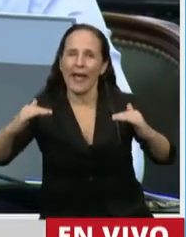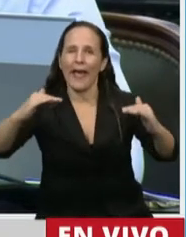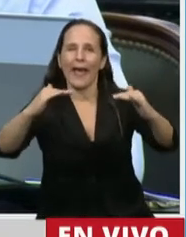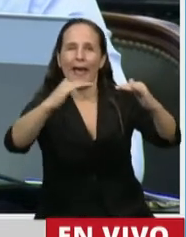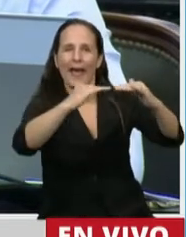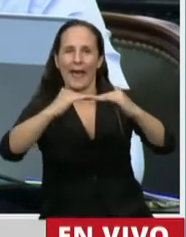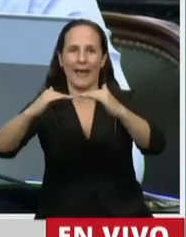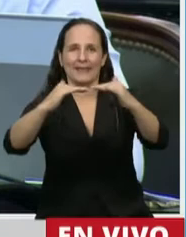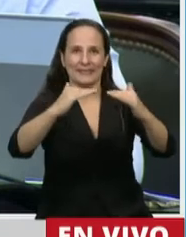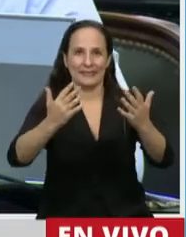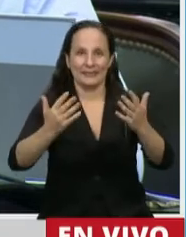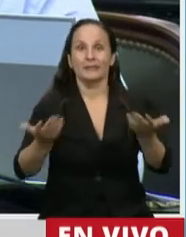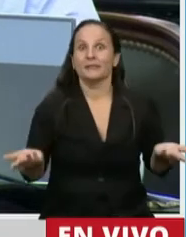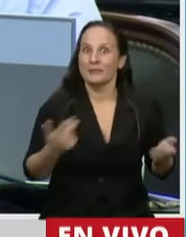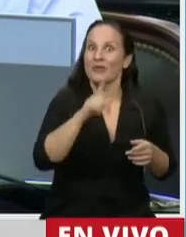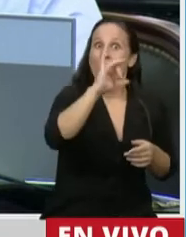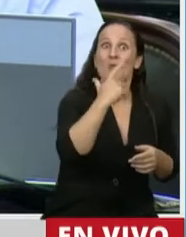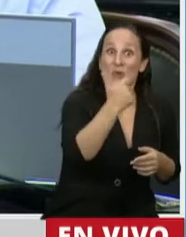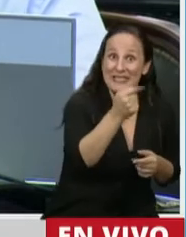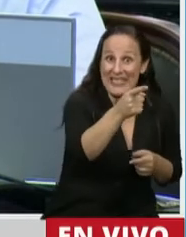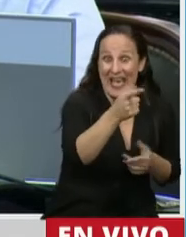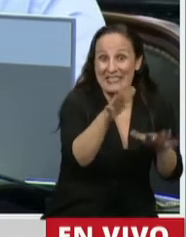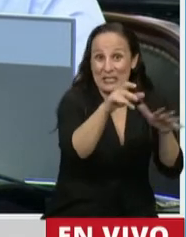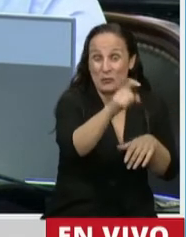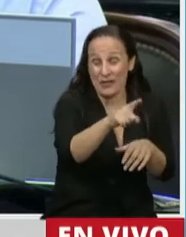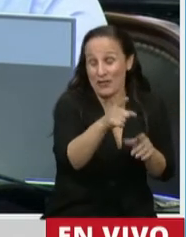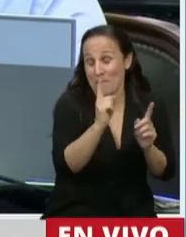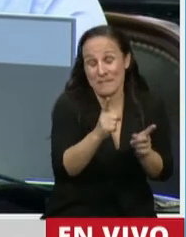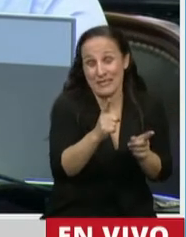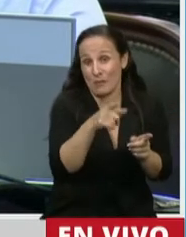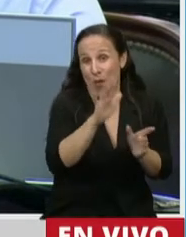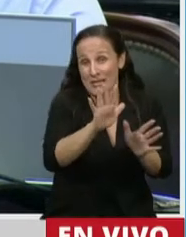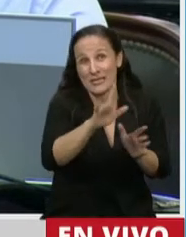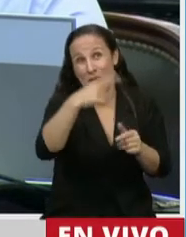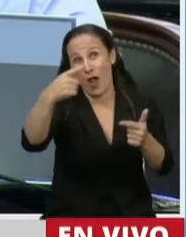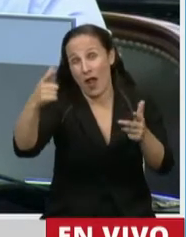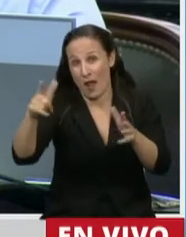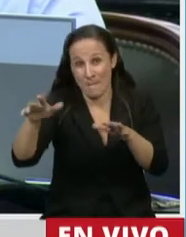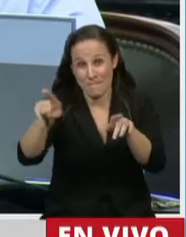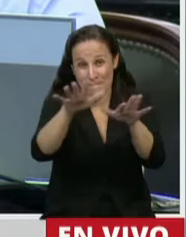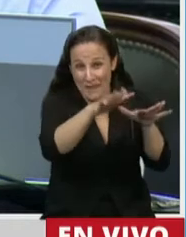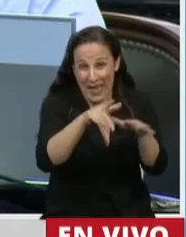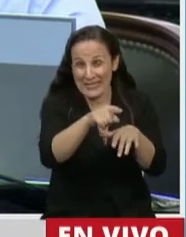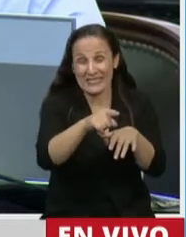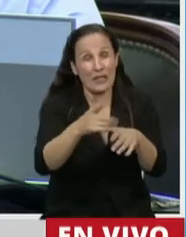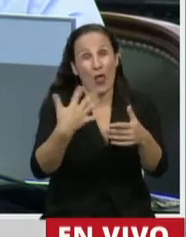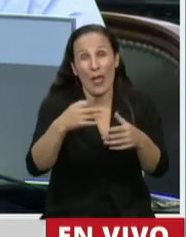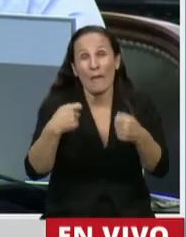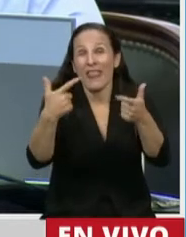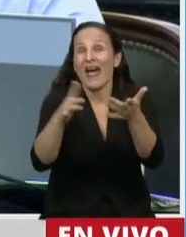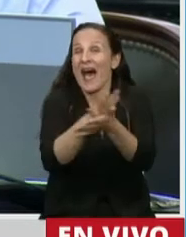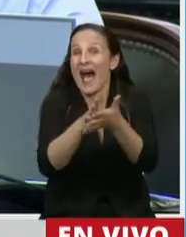Luisas que lamentablemente todavía siguen viviendo en la Argentina sin poder